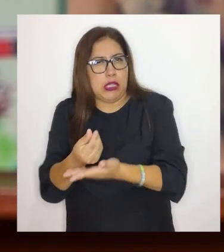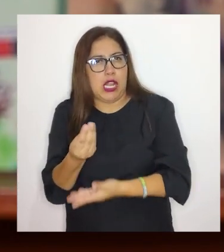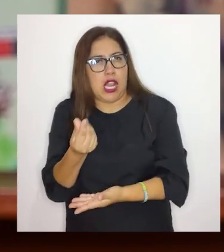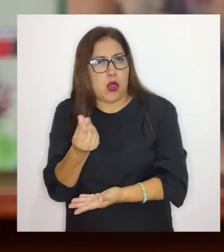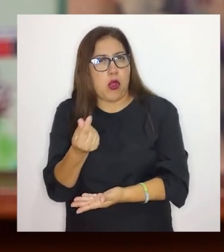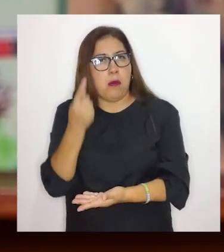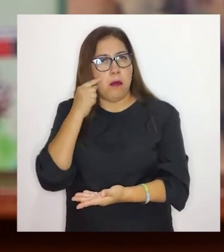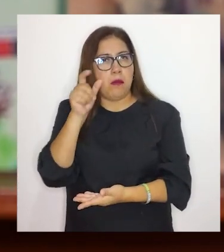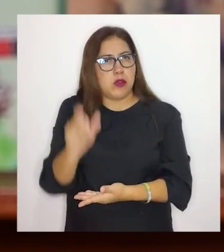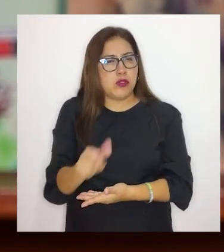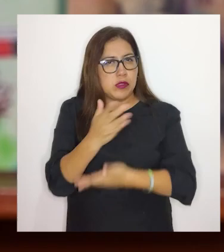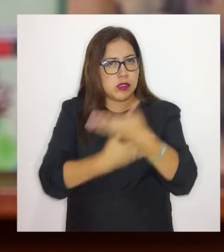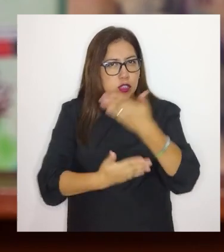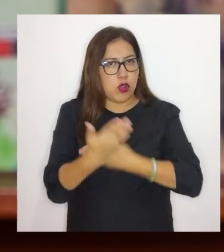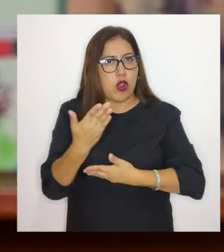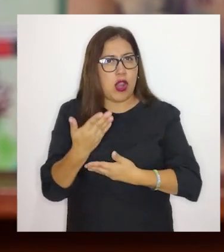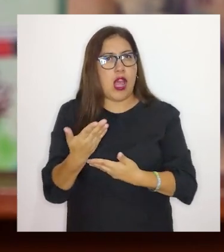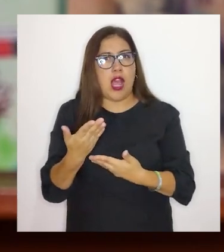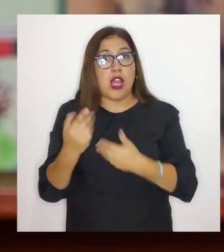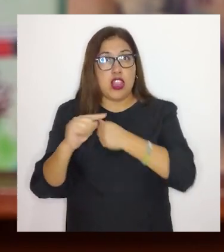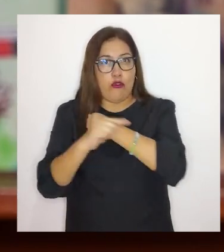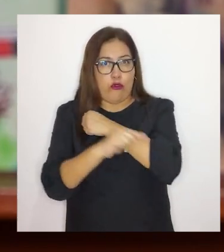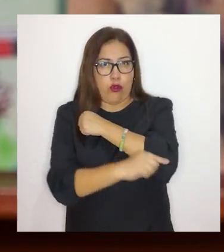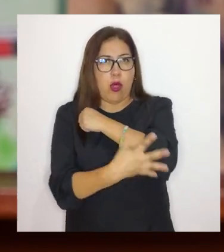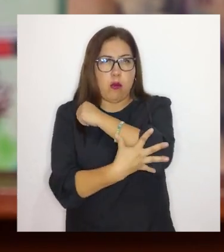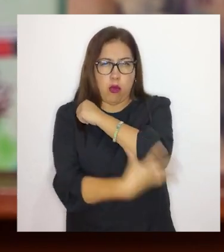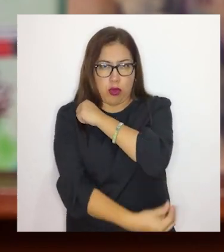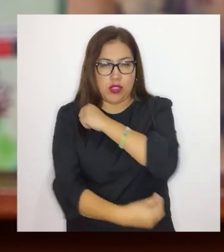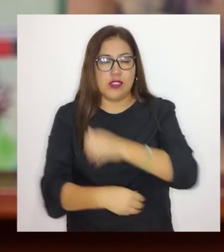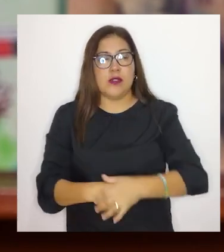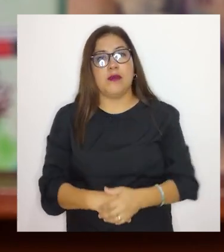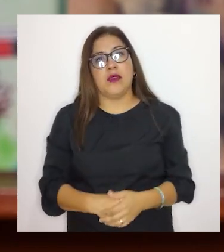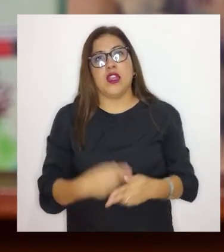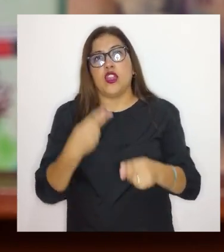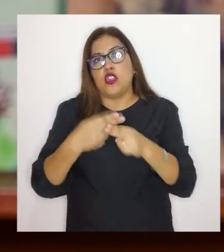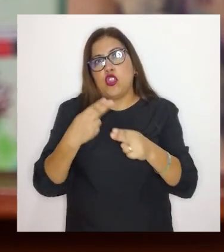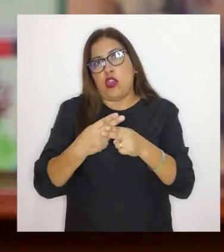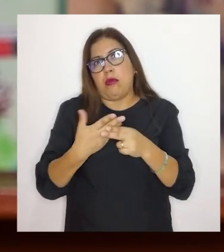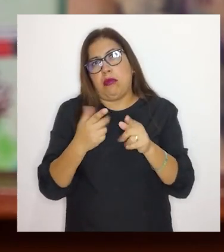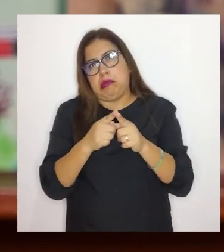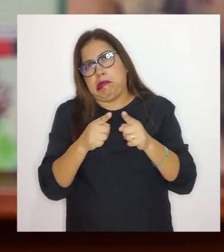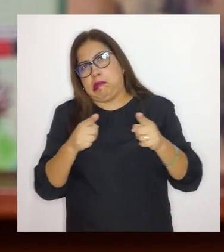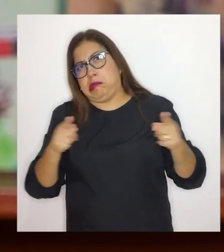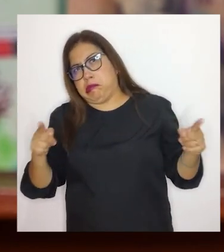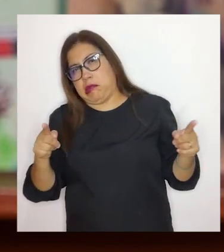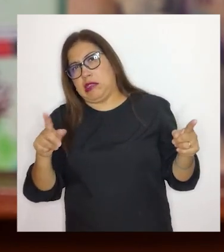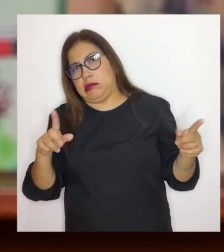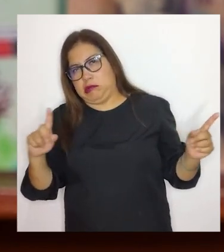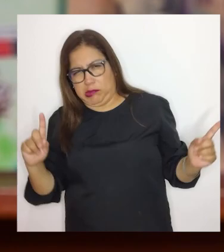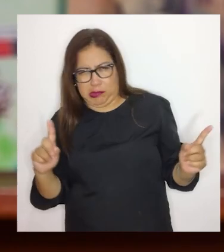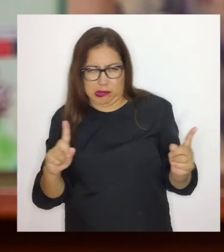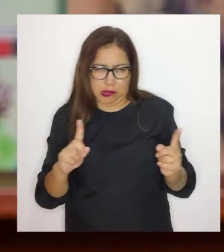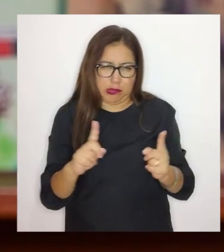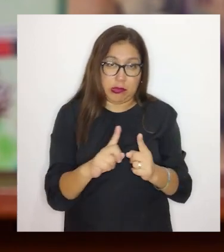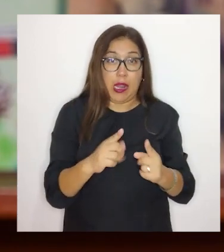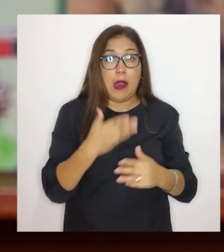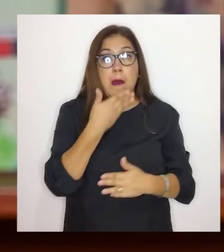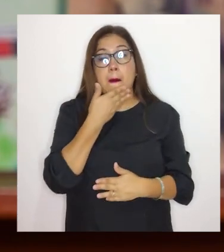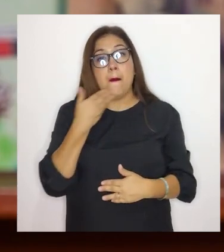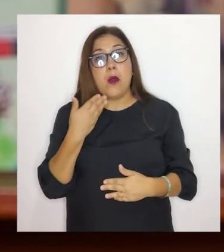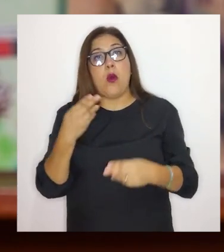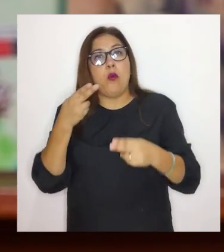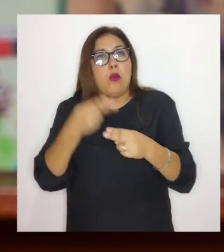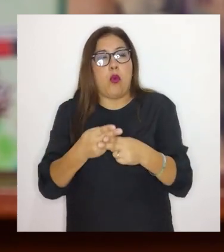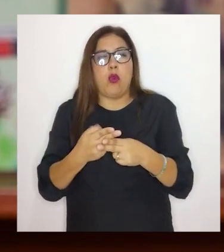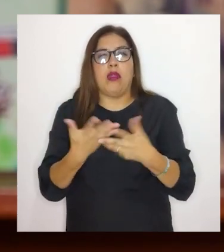Personas con Discapacidad Severa en Condición de Pobreza. Como el nombre es un poco largo, se ha denominado Contigo a fin de